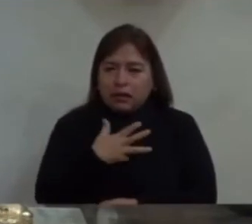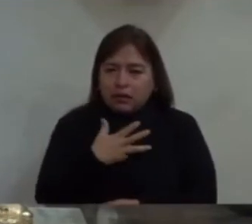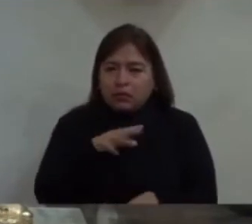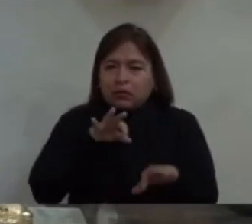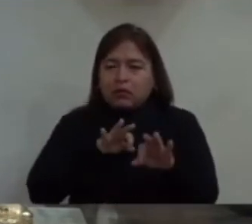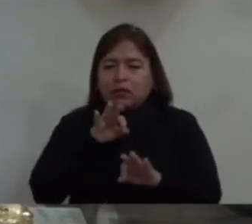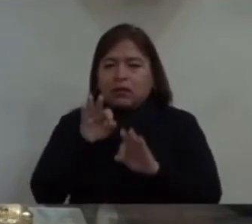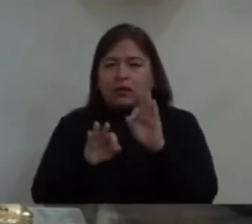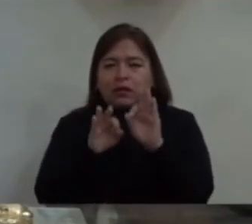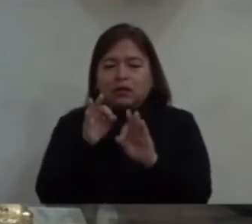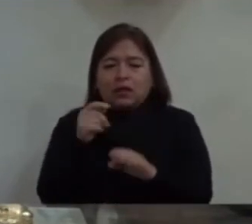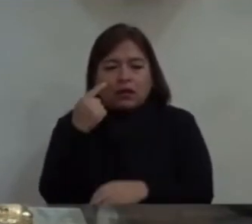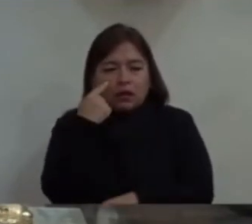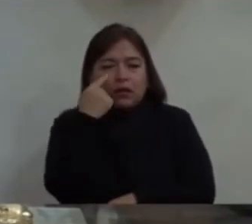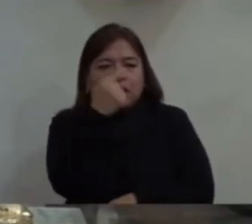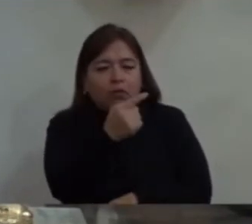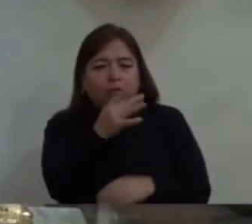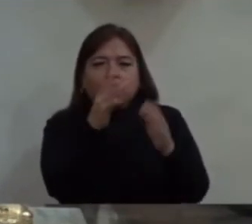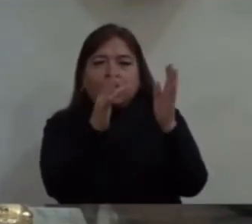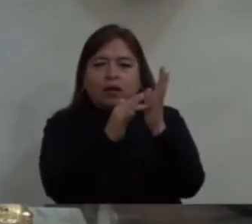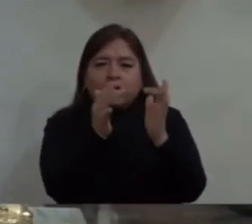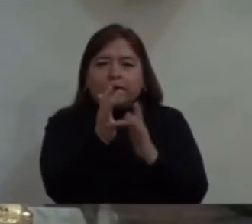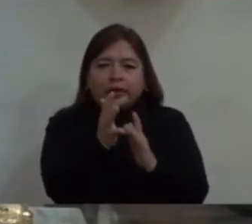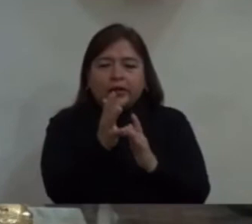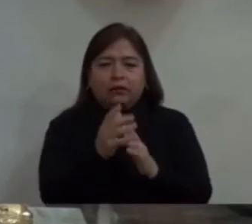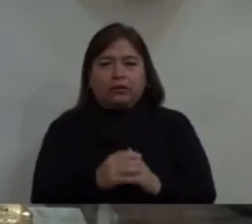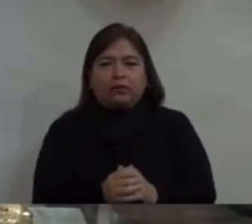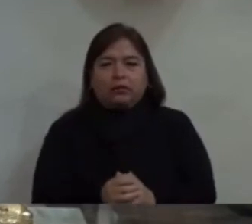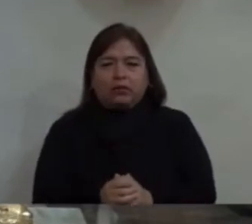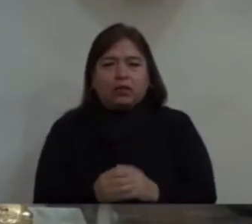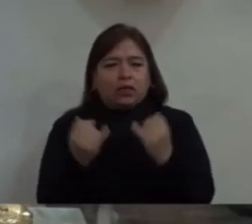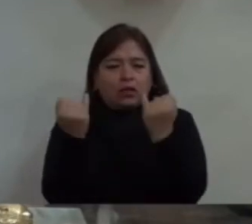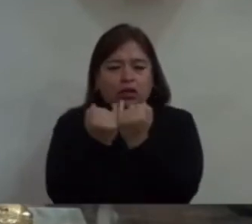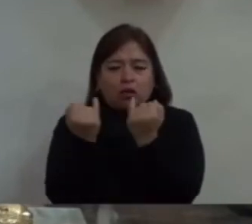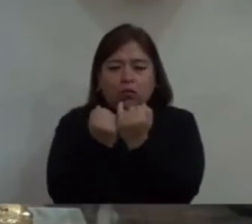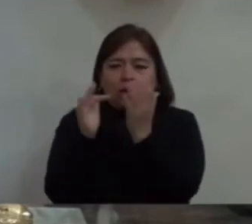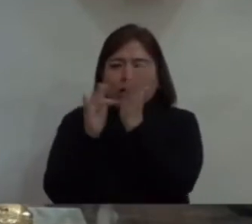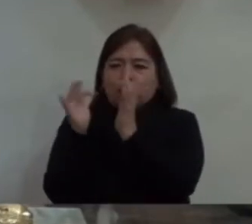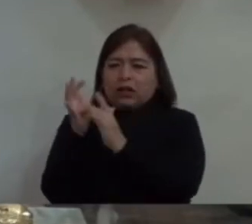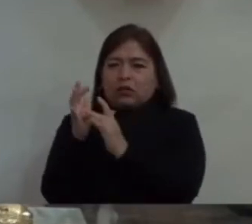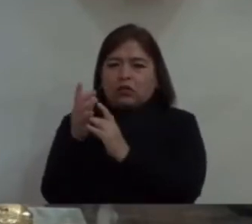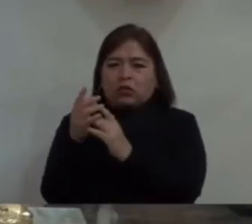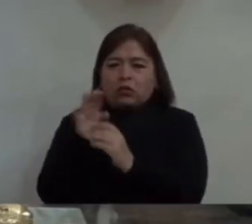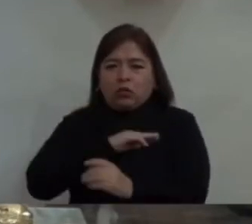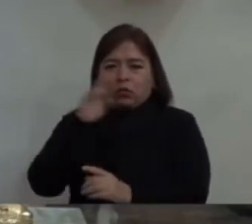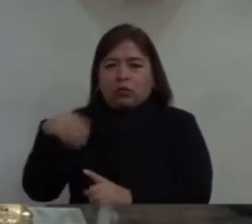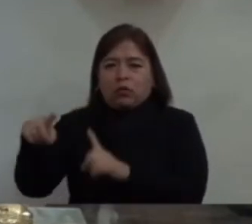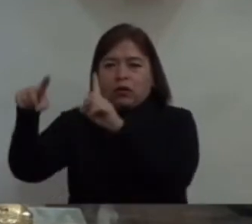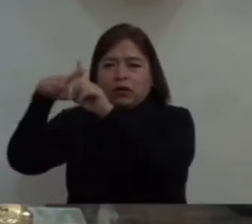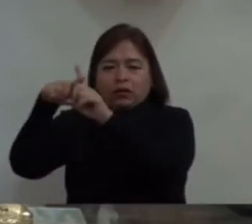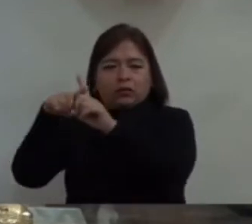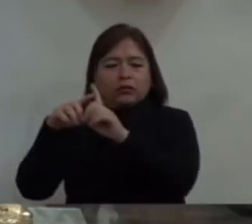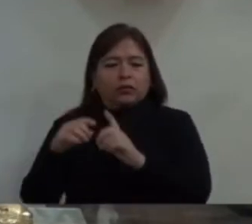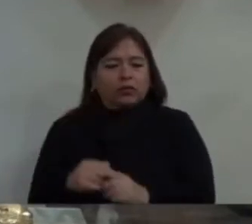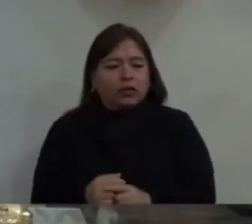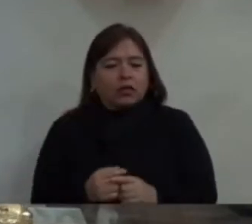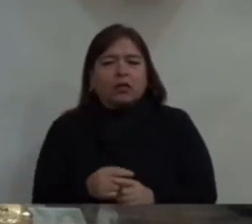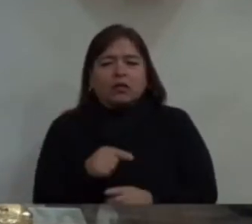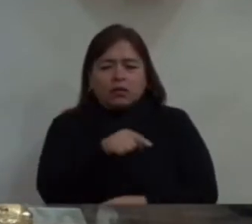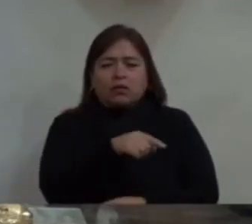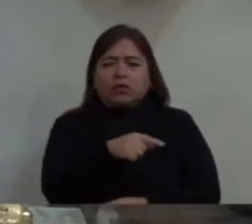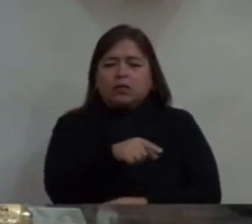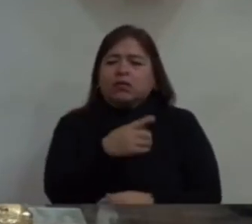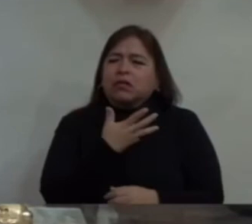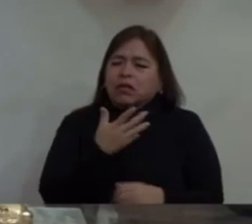respuesta, Dios me quiere a pesar de todo, Dios me ama